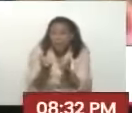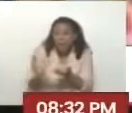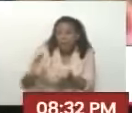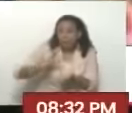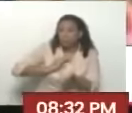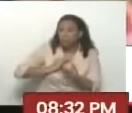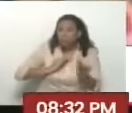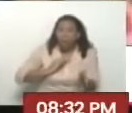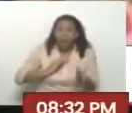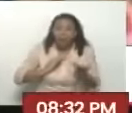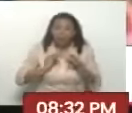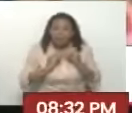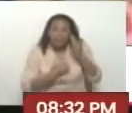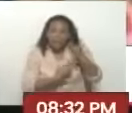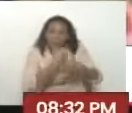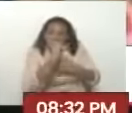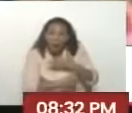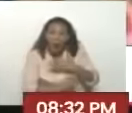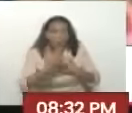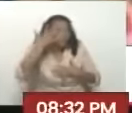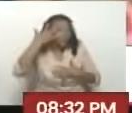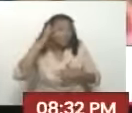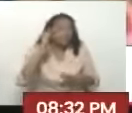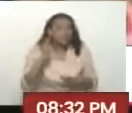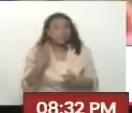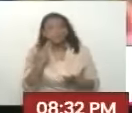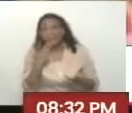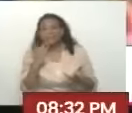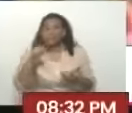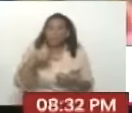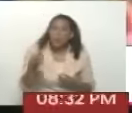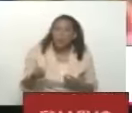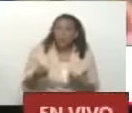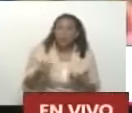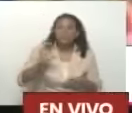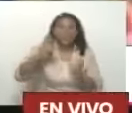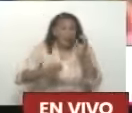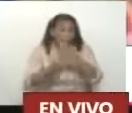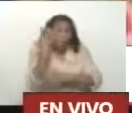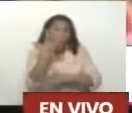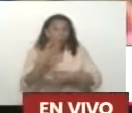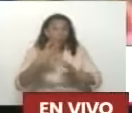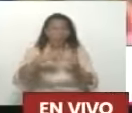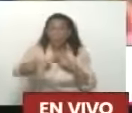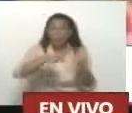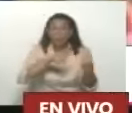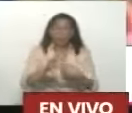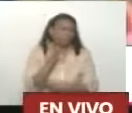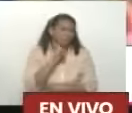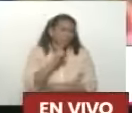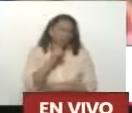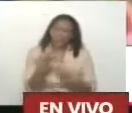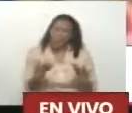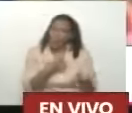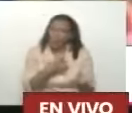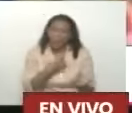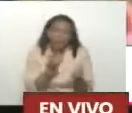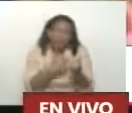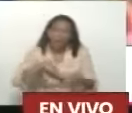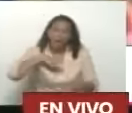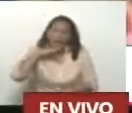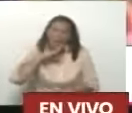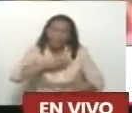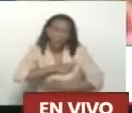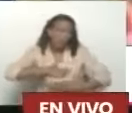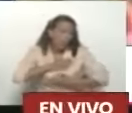vamos a tener Entonces creamos Falsas expectativas En la comunidad Porque si yo le digo Voy a construir Un kilómetro de vialidad Obviamente con el dinero No me va a